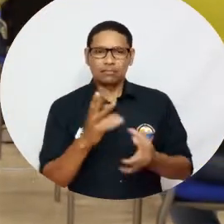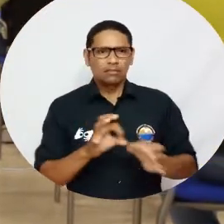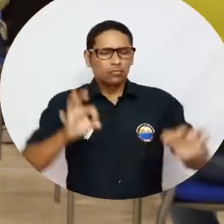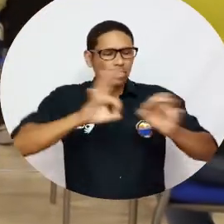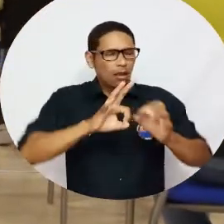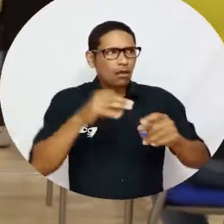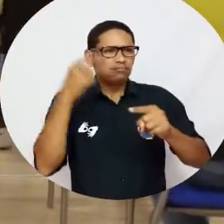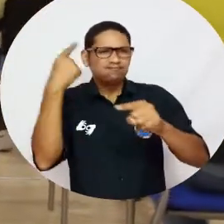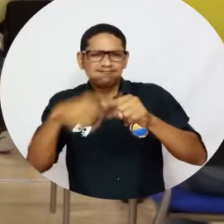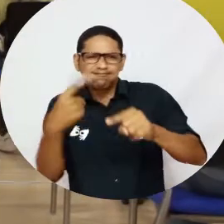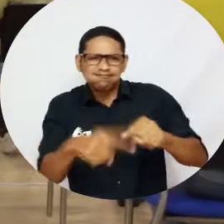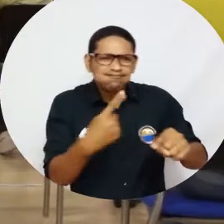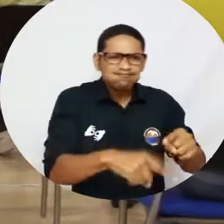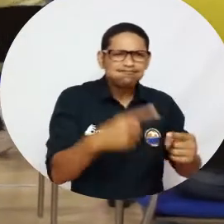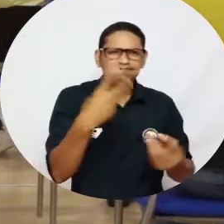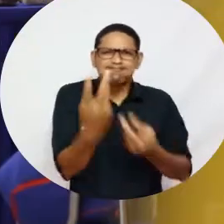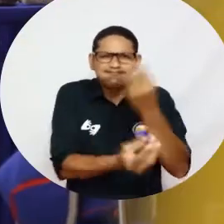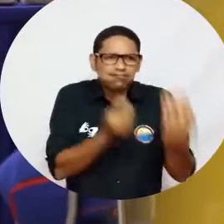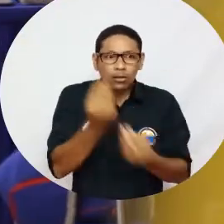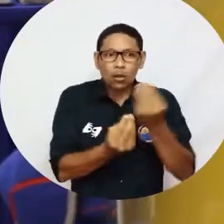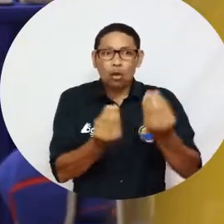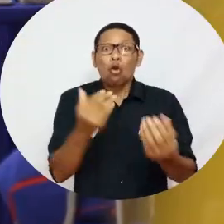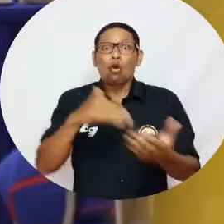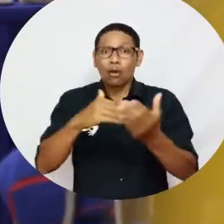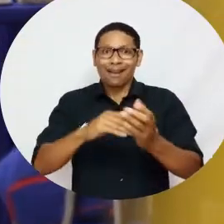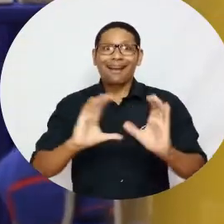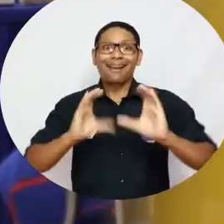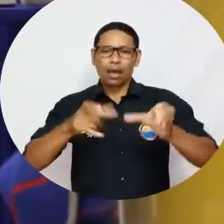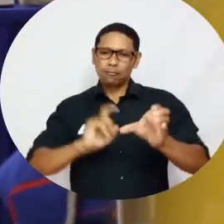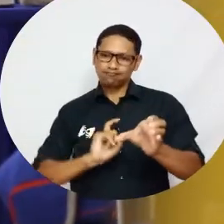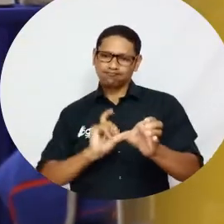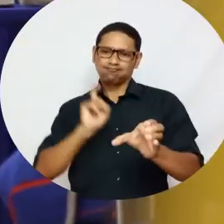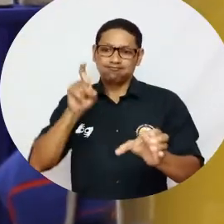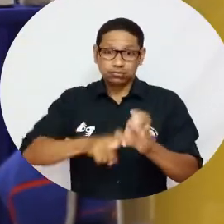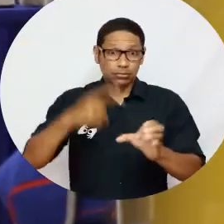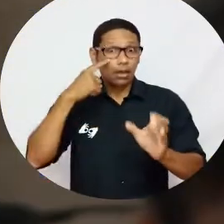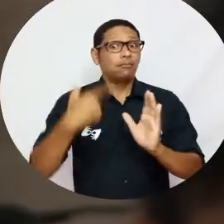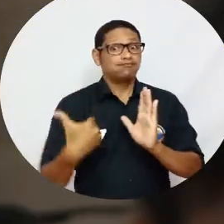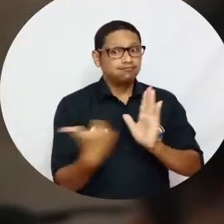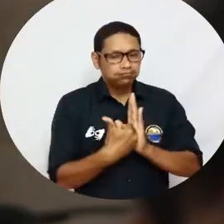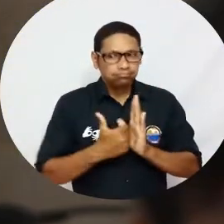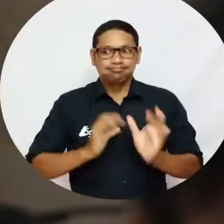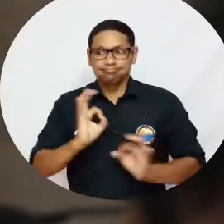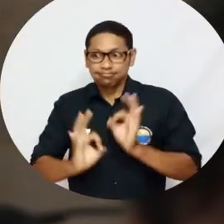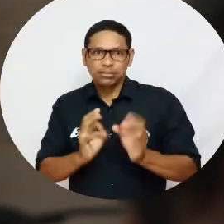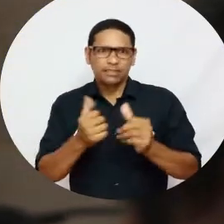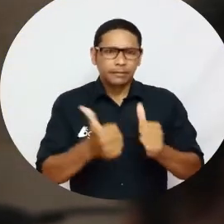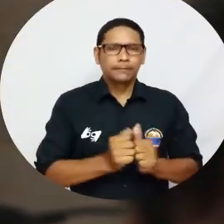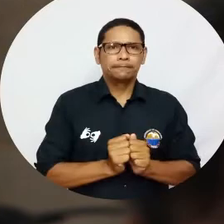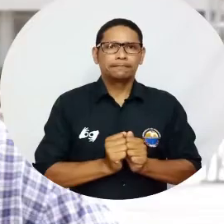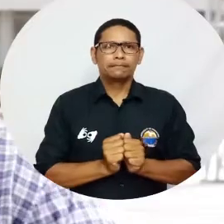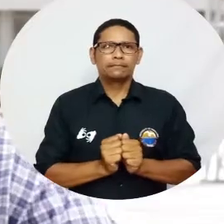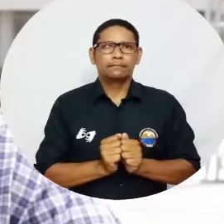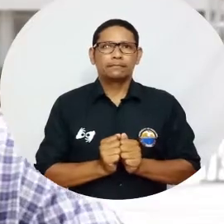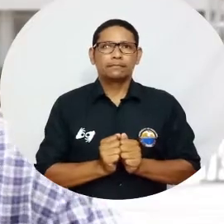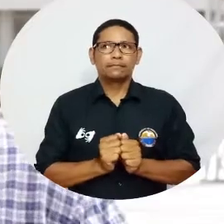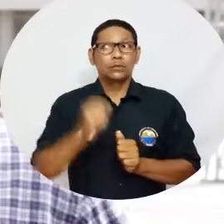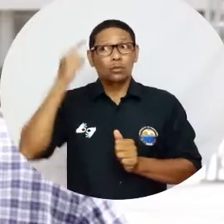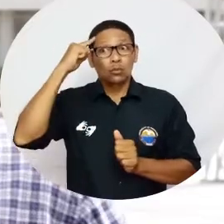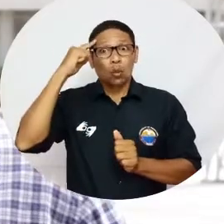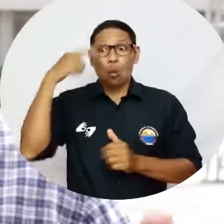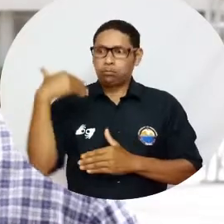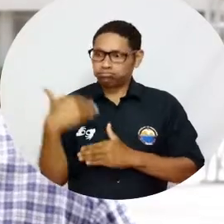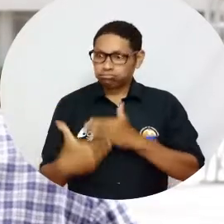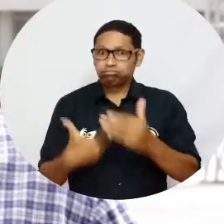buscando diferentes alternativas para ver cómo se puede regresar a clase con todas las garantías posibles. Para mí es un avance